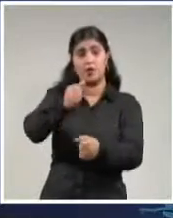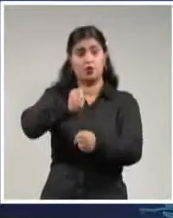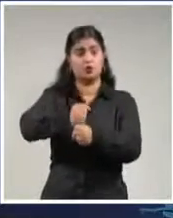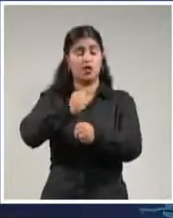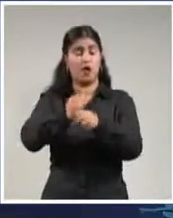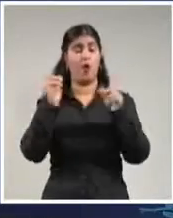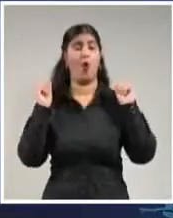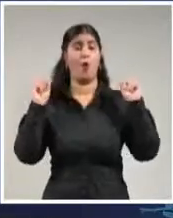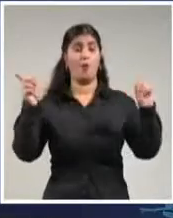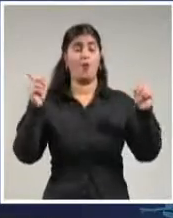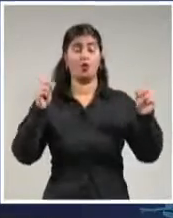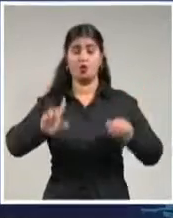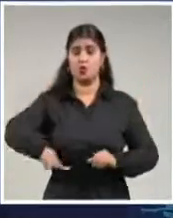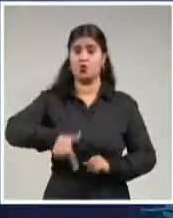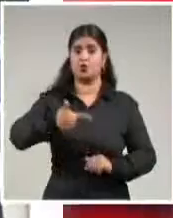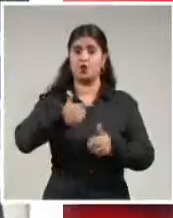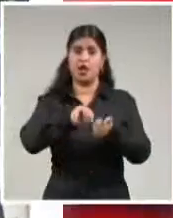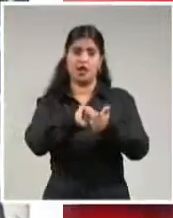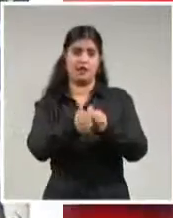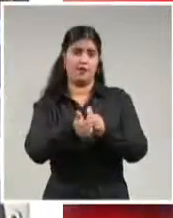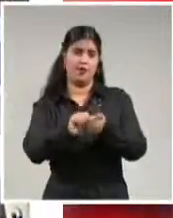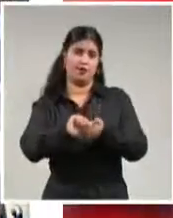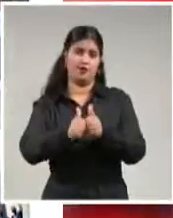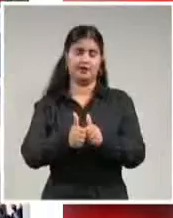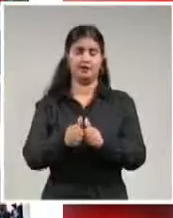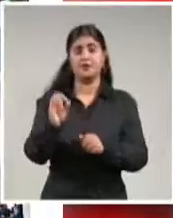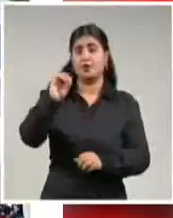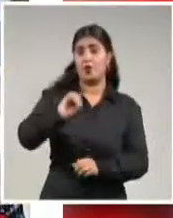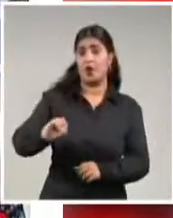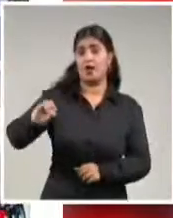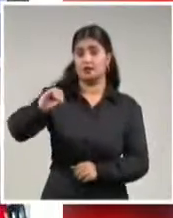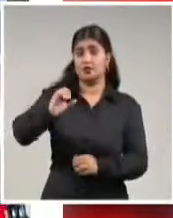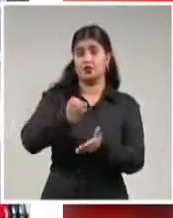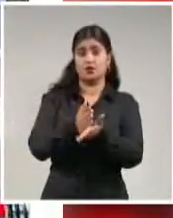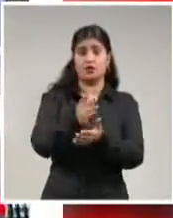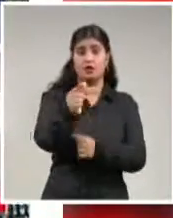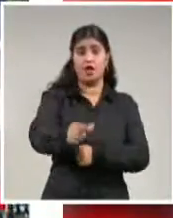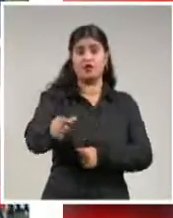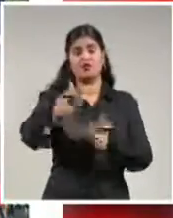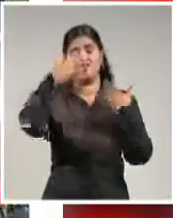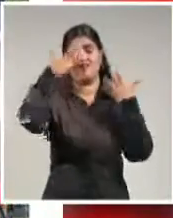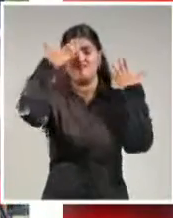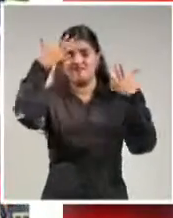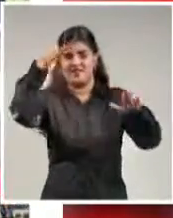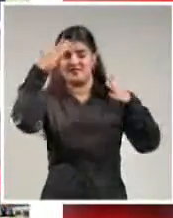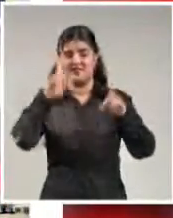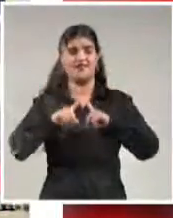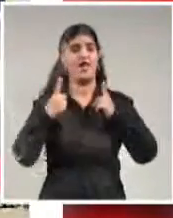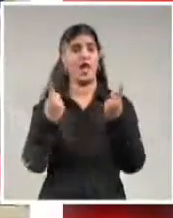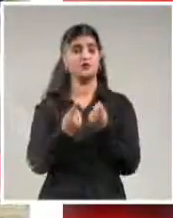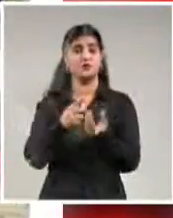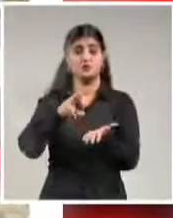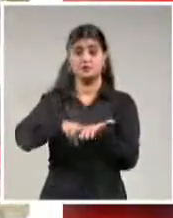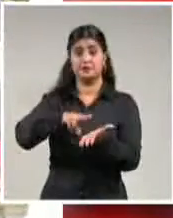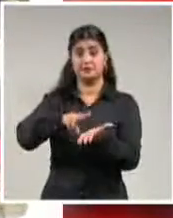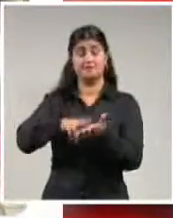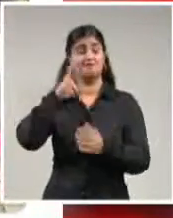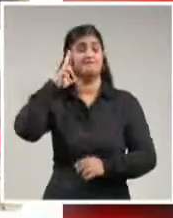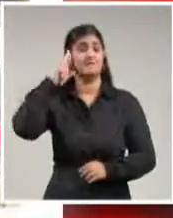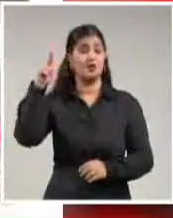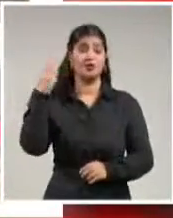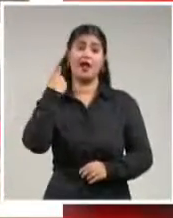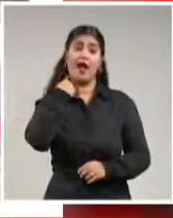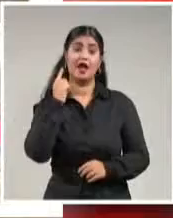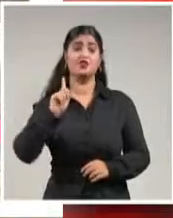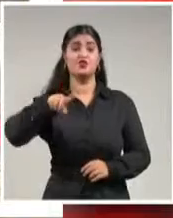ideológico, cultural y deportivo. La organización estudiantil felicitó a su membresía y recordó que inician el año victorioso de